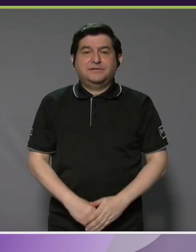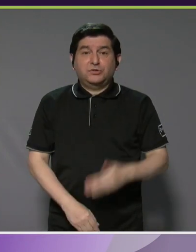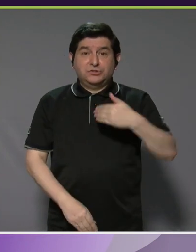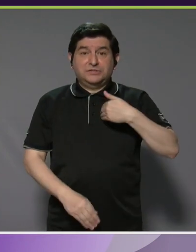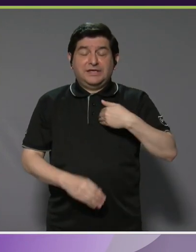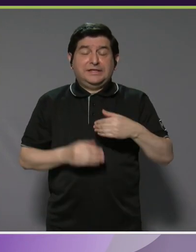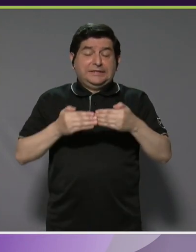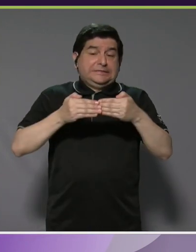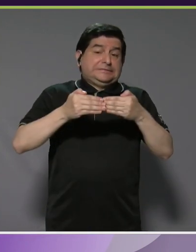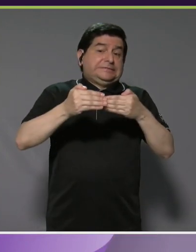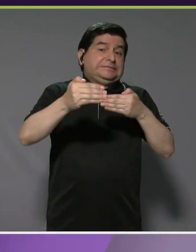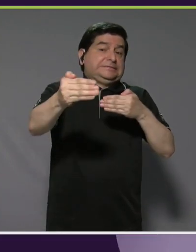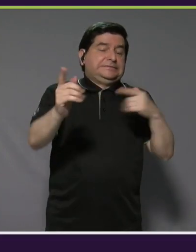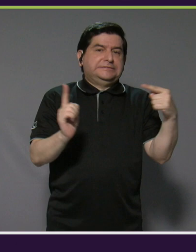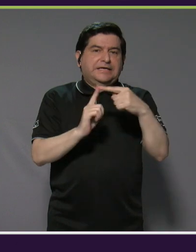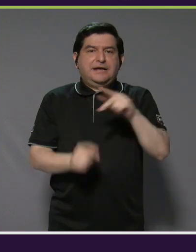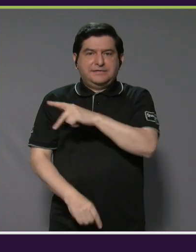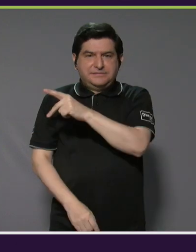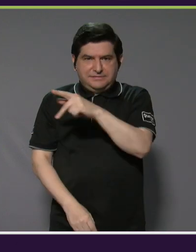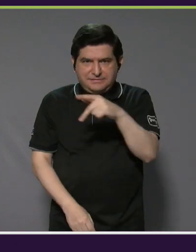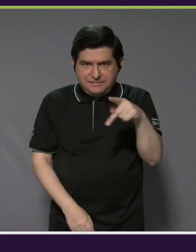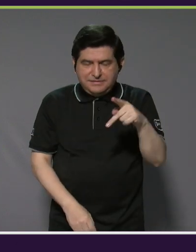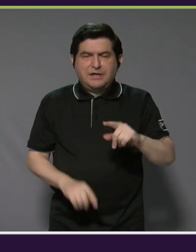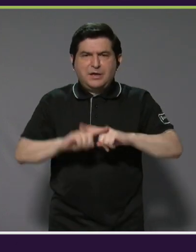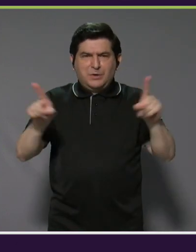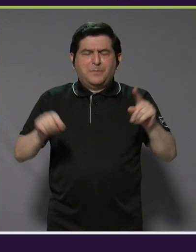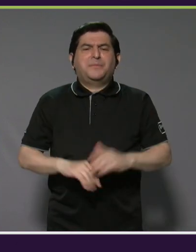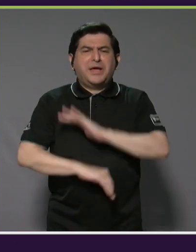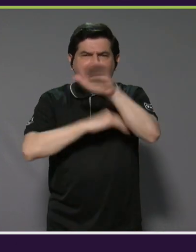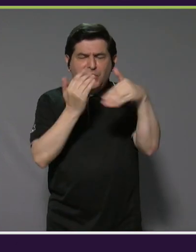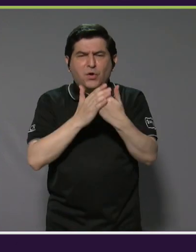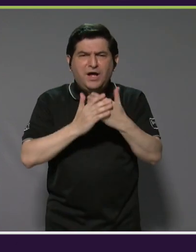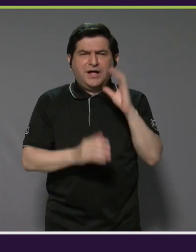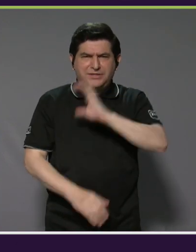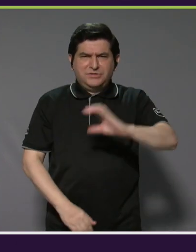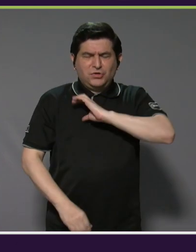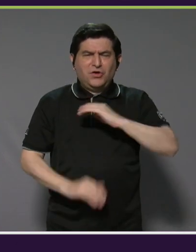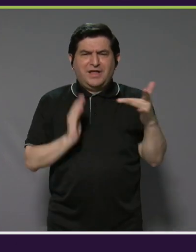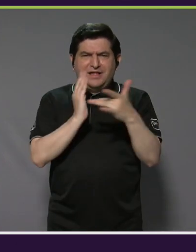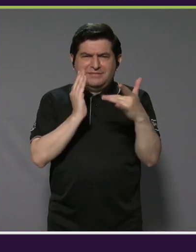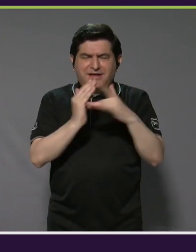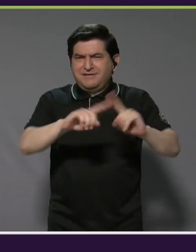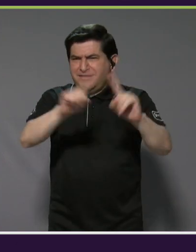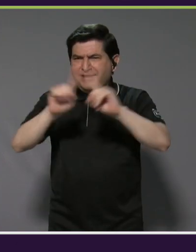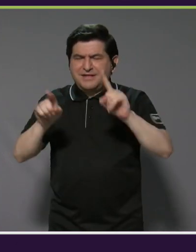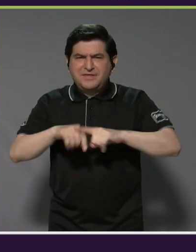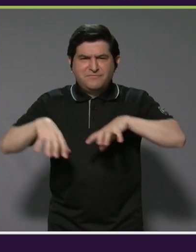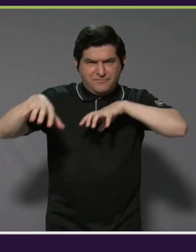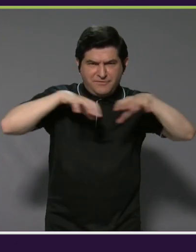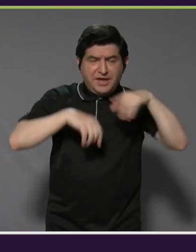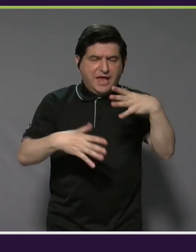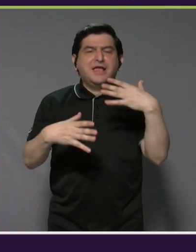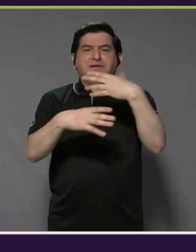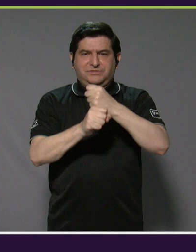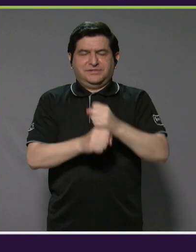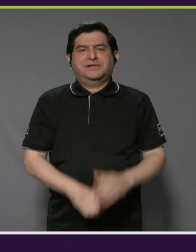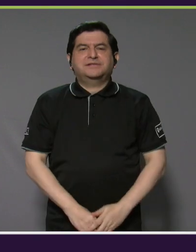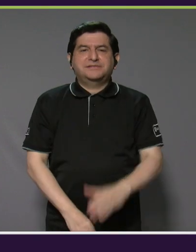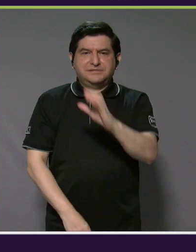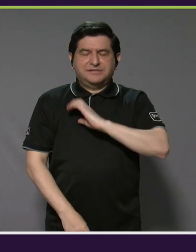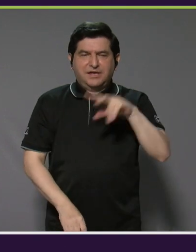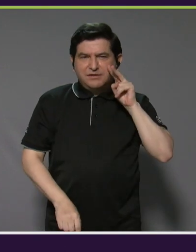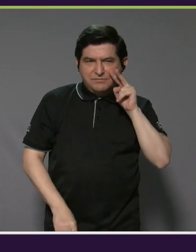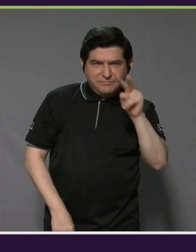distancia bastante considerable a la playa, pero están atentos a todos los aspectos técnicos de las diferentes maniobras que ellos hacen, aspectos